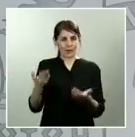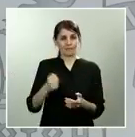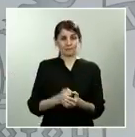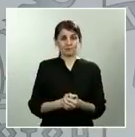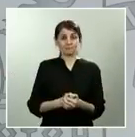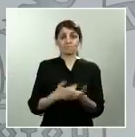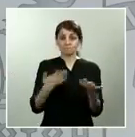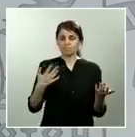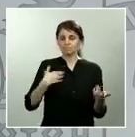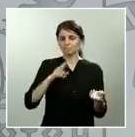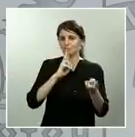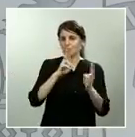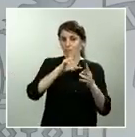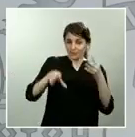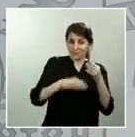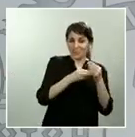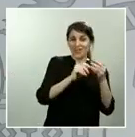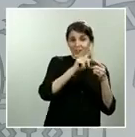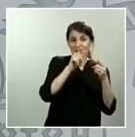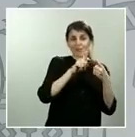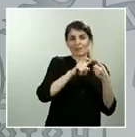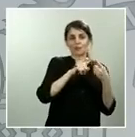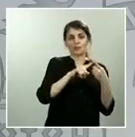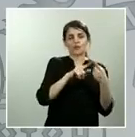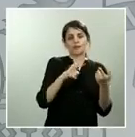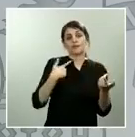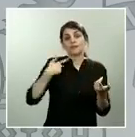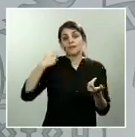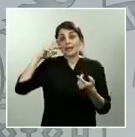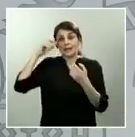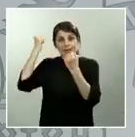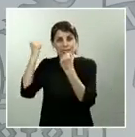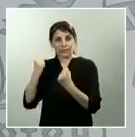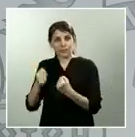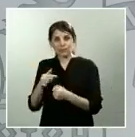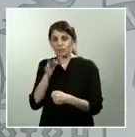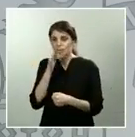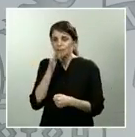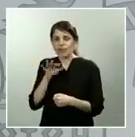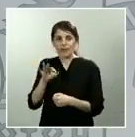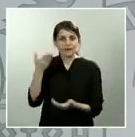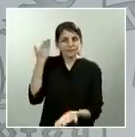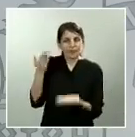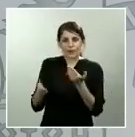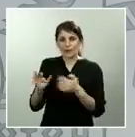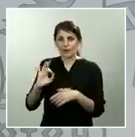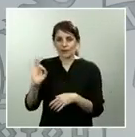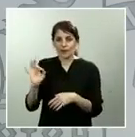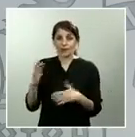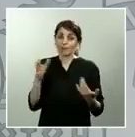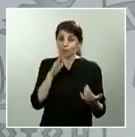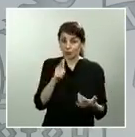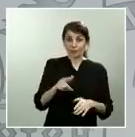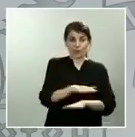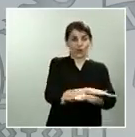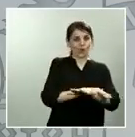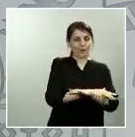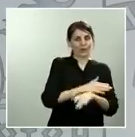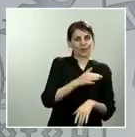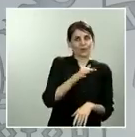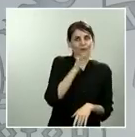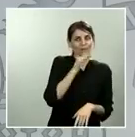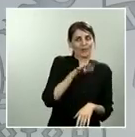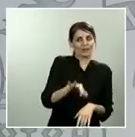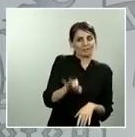determinado no ha decidido y por tanto el gobierno no ha tomado ninguna determinación respecto a que si las zonas rurales determinados